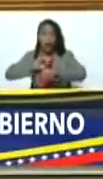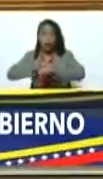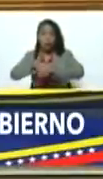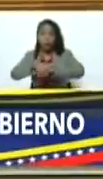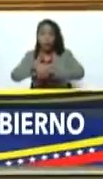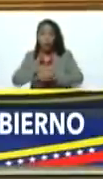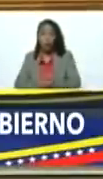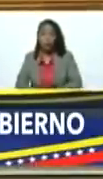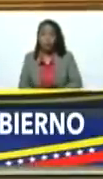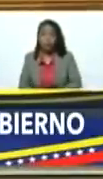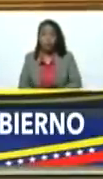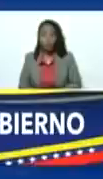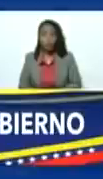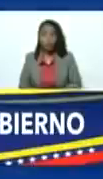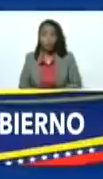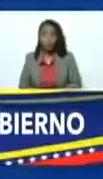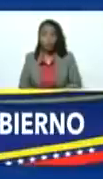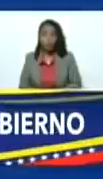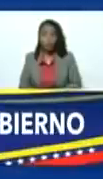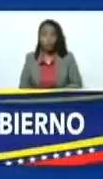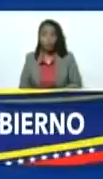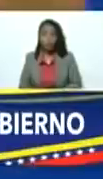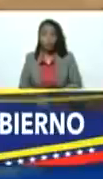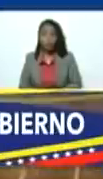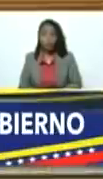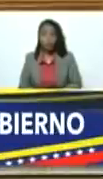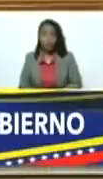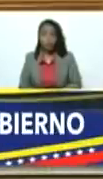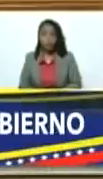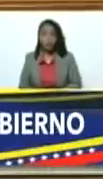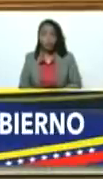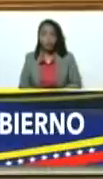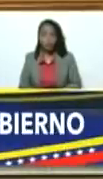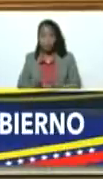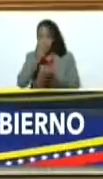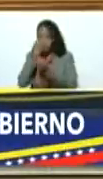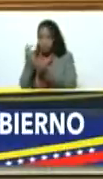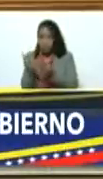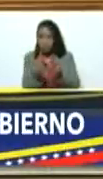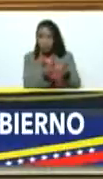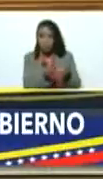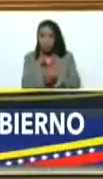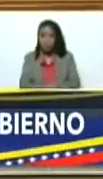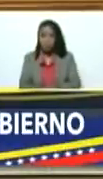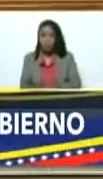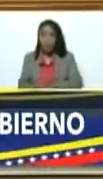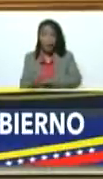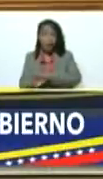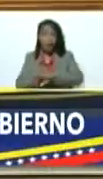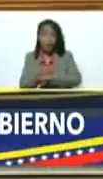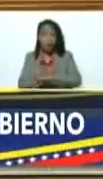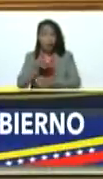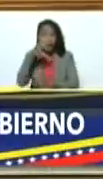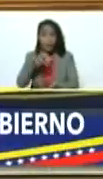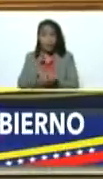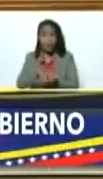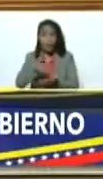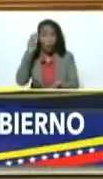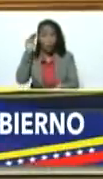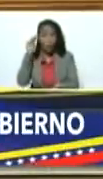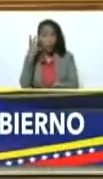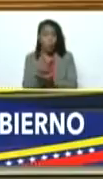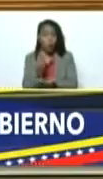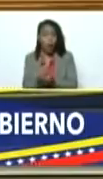Compañero Héctor Rodríguez Castro. Bienvenido. El gobernador del estado Monagas.